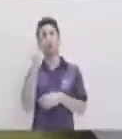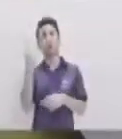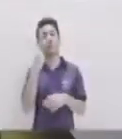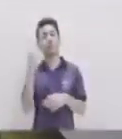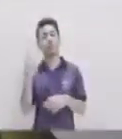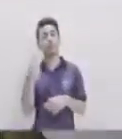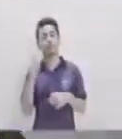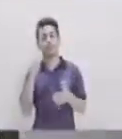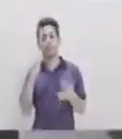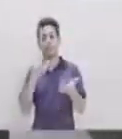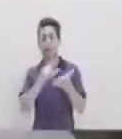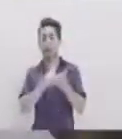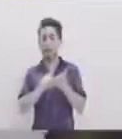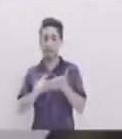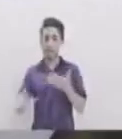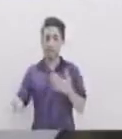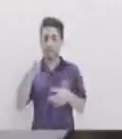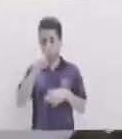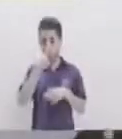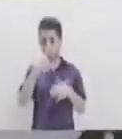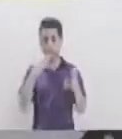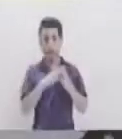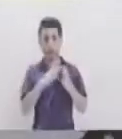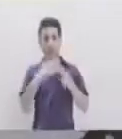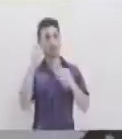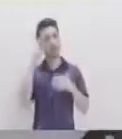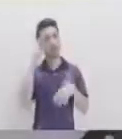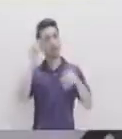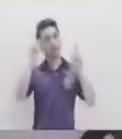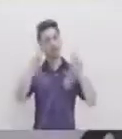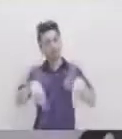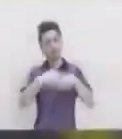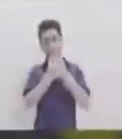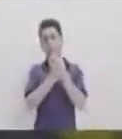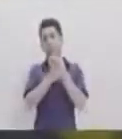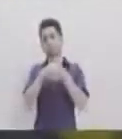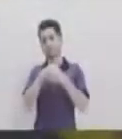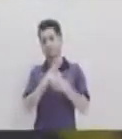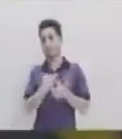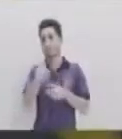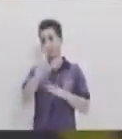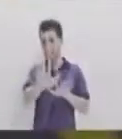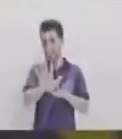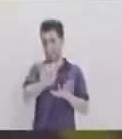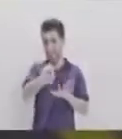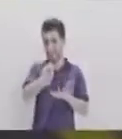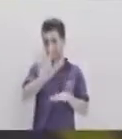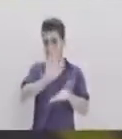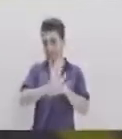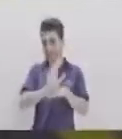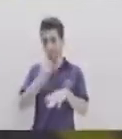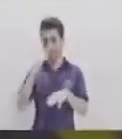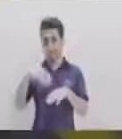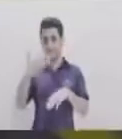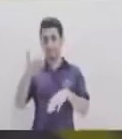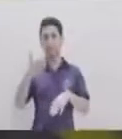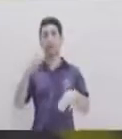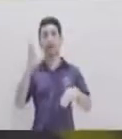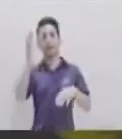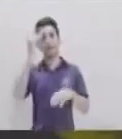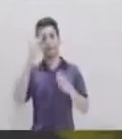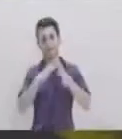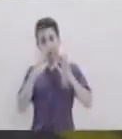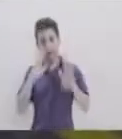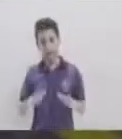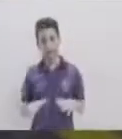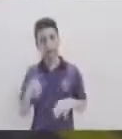importancia De mantener Una buena higiene Ustedes en casa Recuerden Lavarse las manos Constantemente Y no se muevan De donde están Porque ya seguimos Con más de su programa